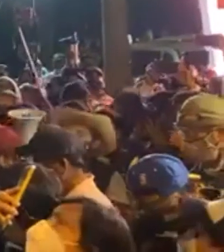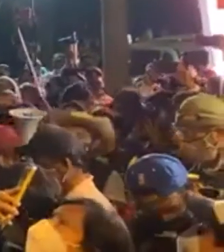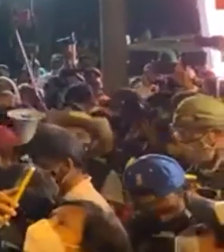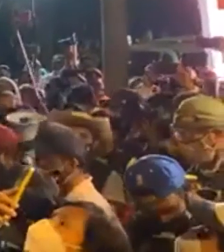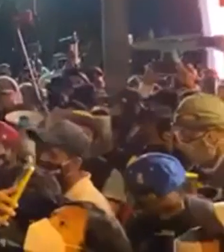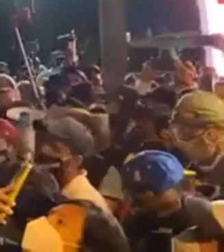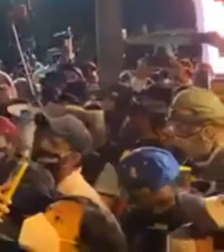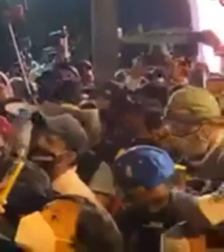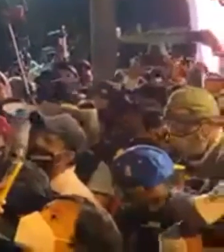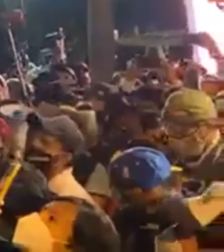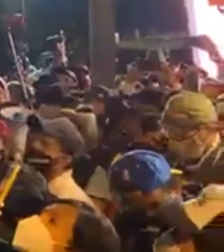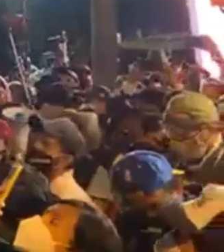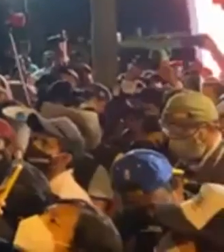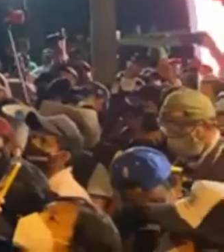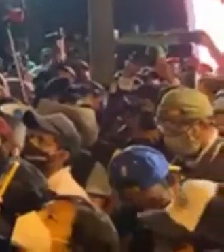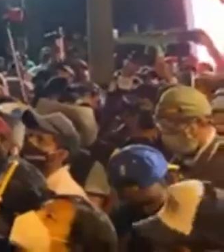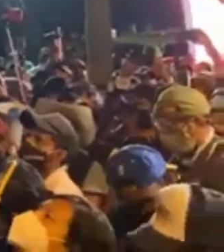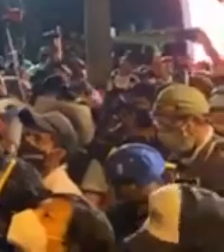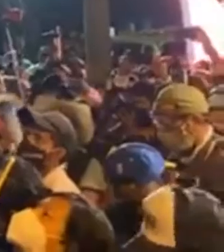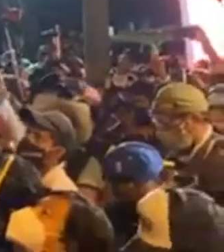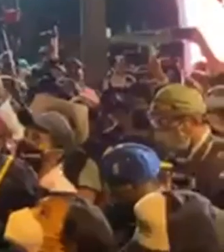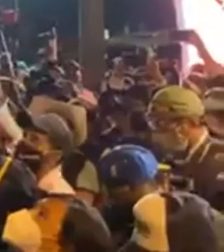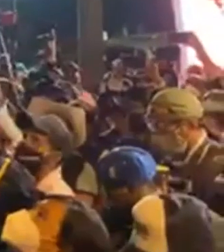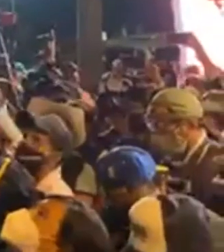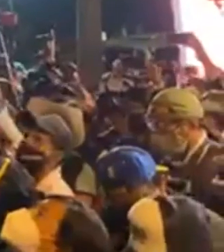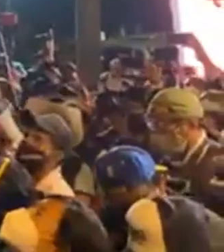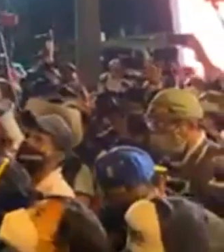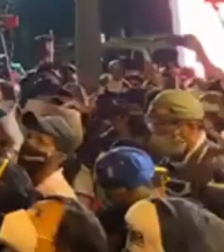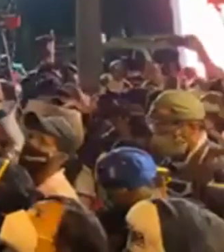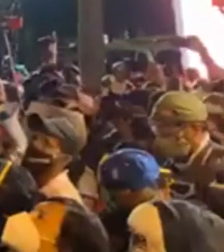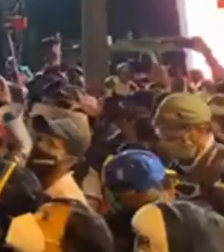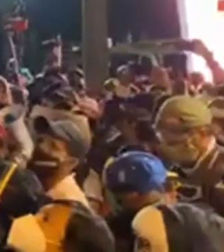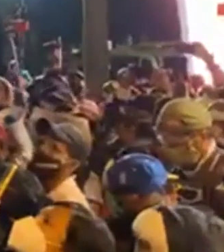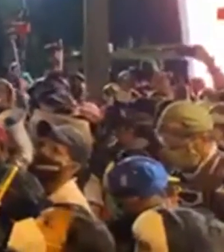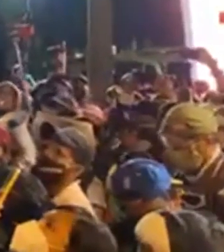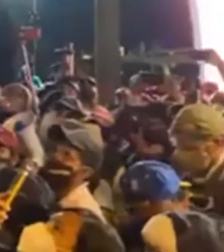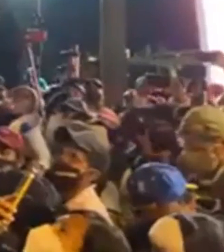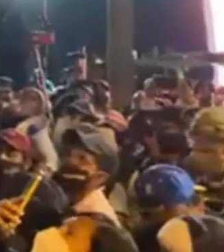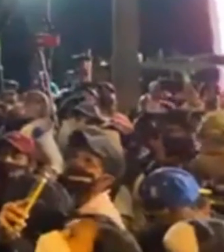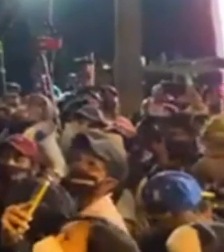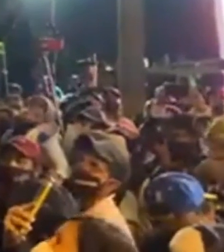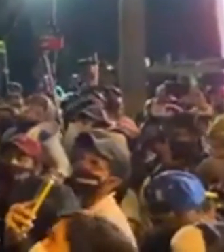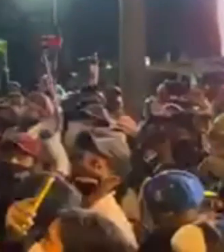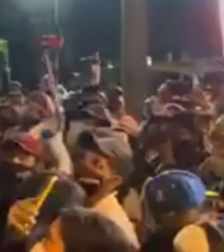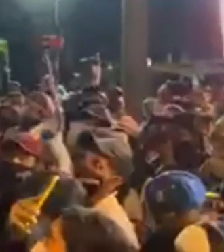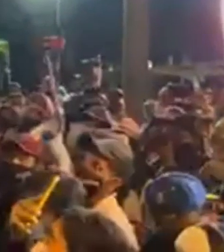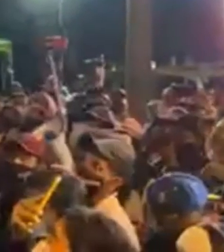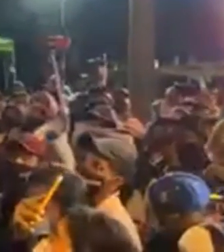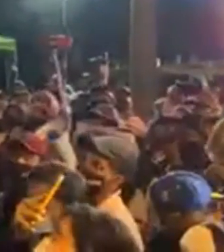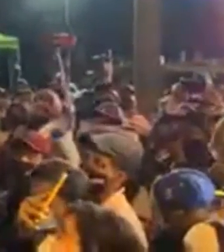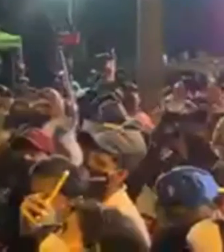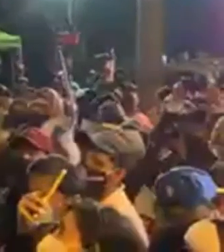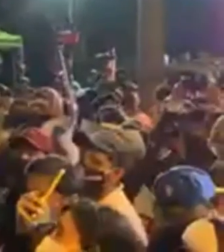tenerle miedo al pueblo ni tampoco despreciarlo. Para Sur TV Noticias, Daisy Rubalcaba.